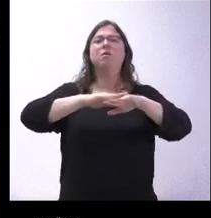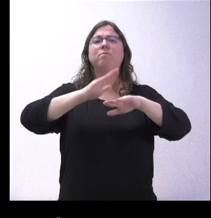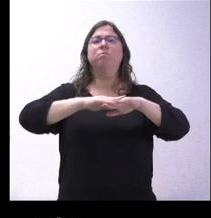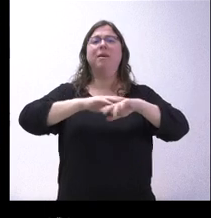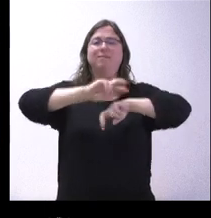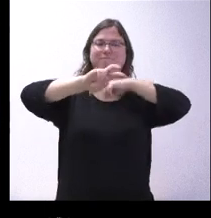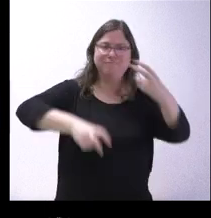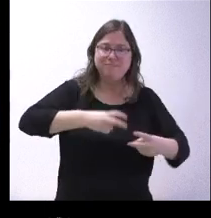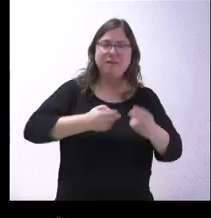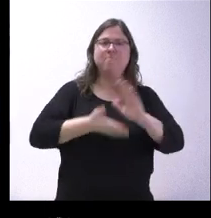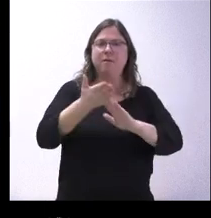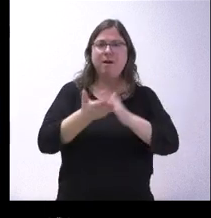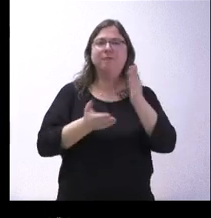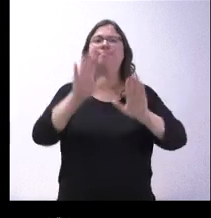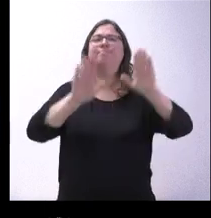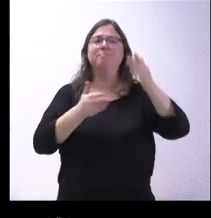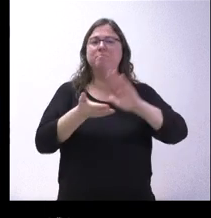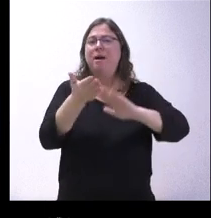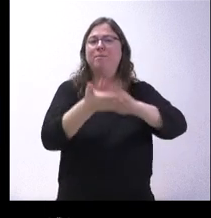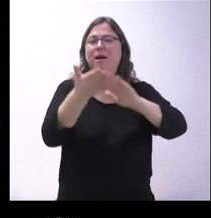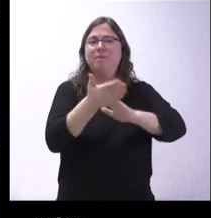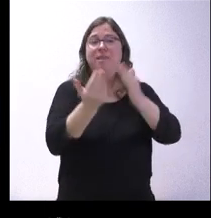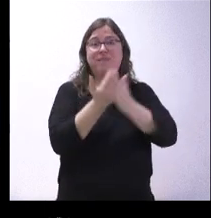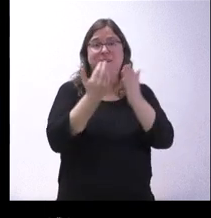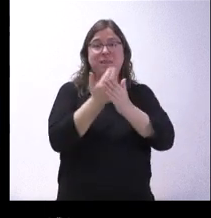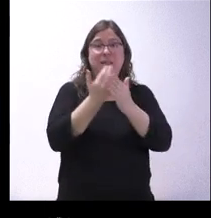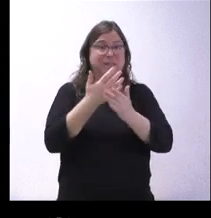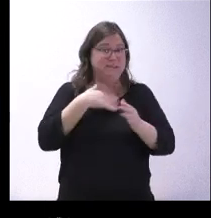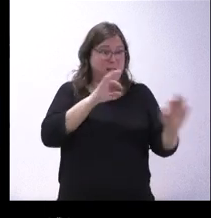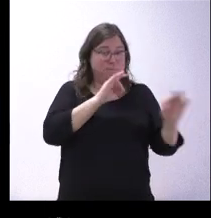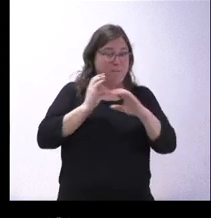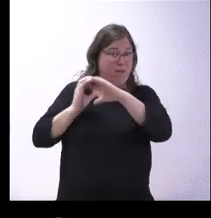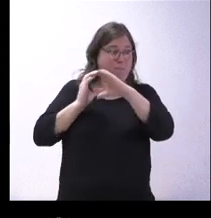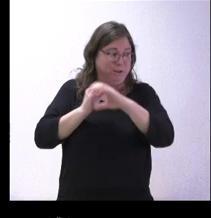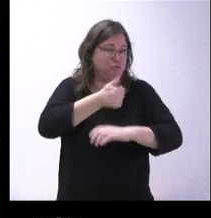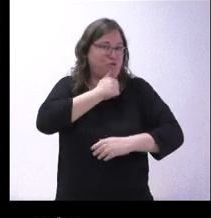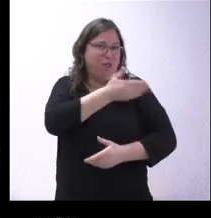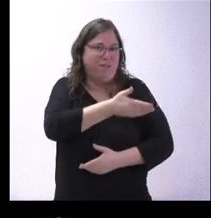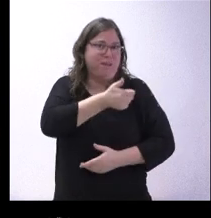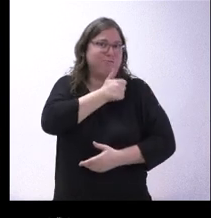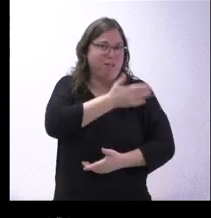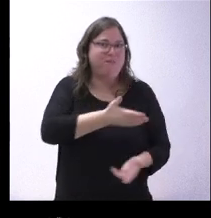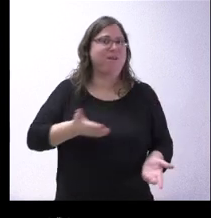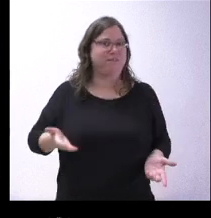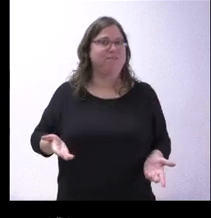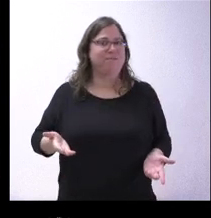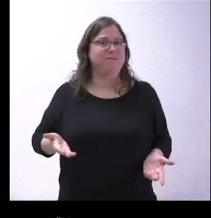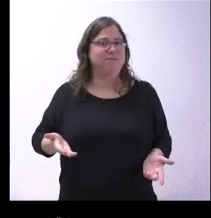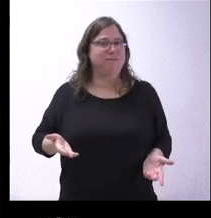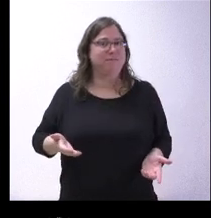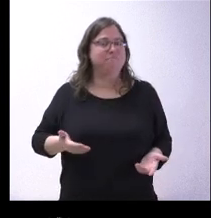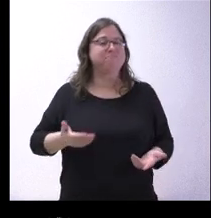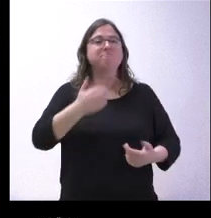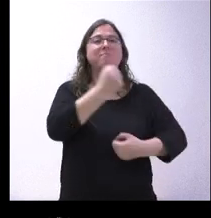las obras es cuestión de días y ya están casi los pasos en la calle otra vez y no ni arremisó.